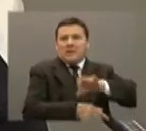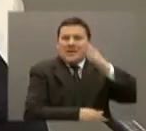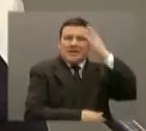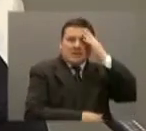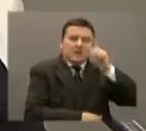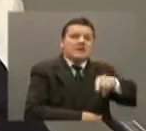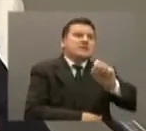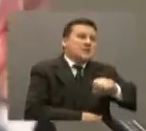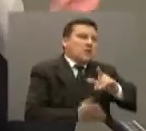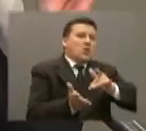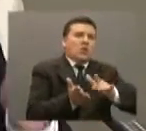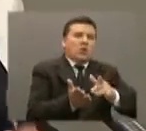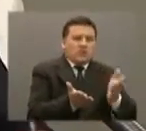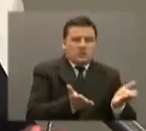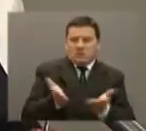determina entonces el camino a seguir dentro del sistema.